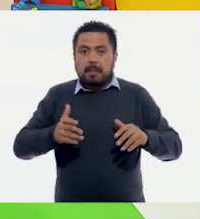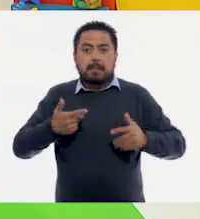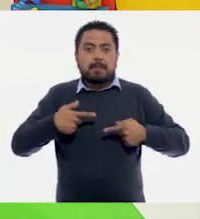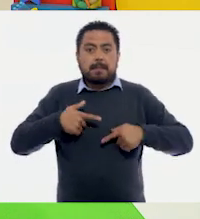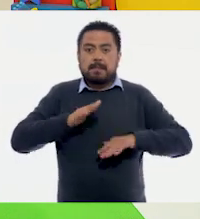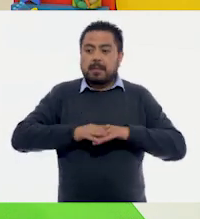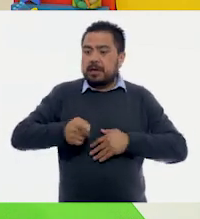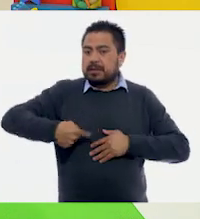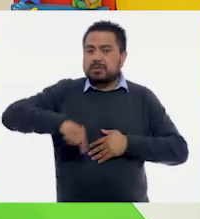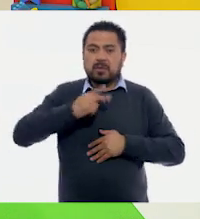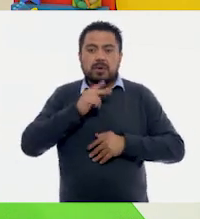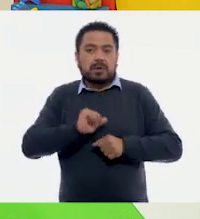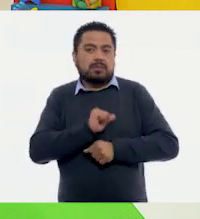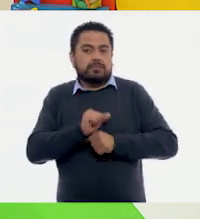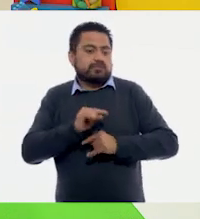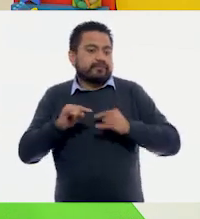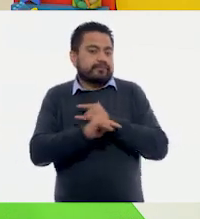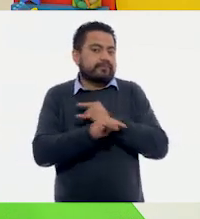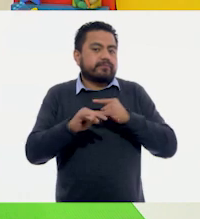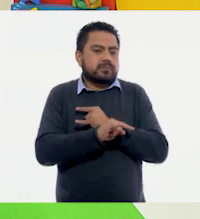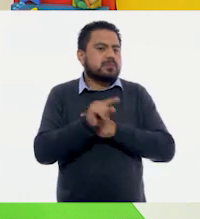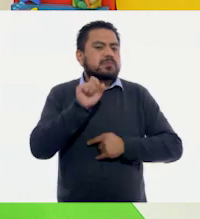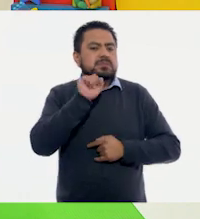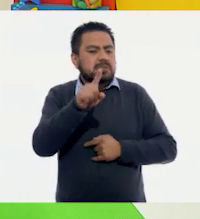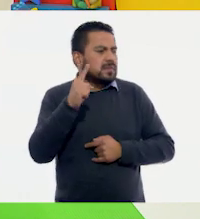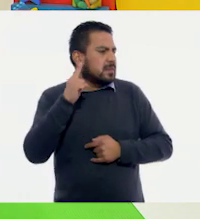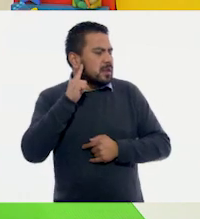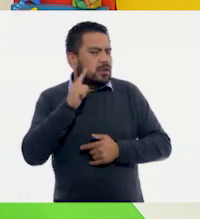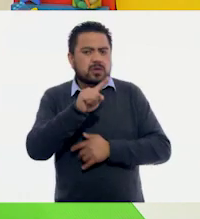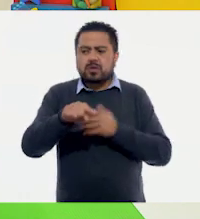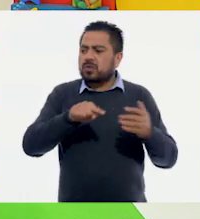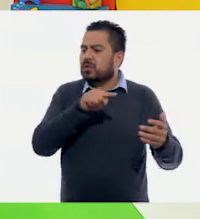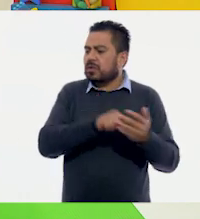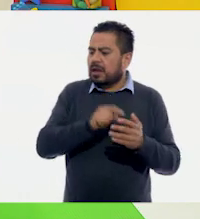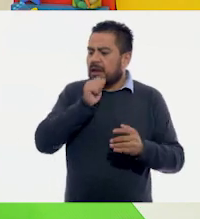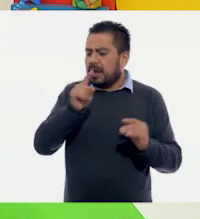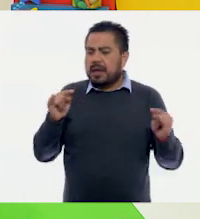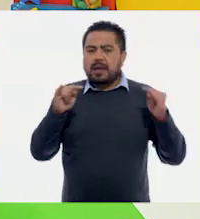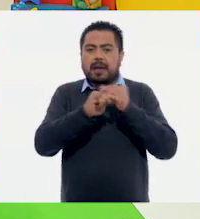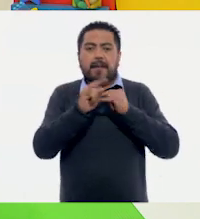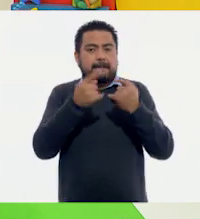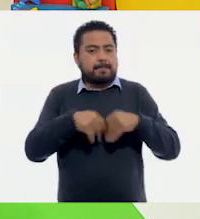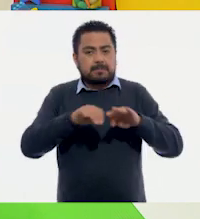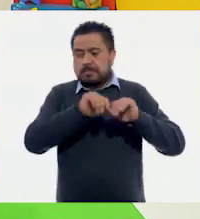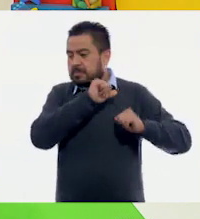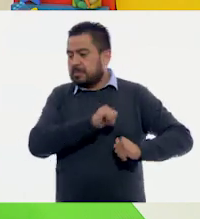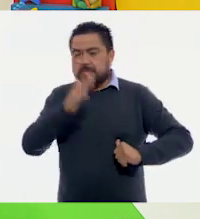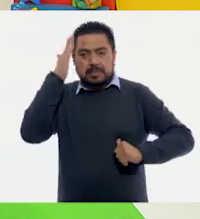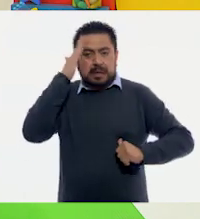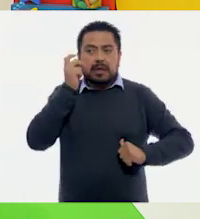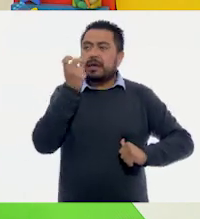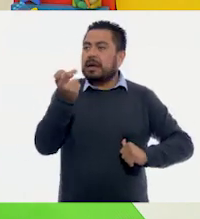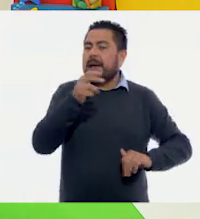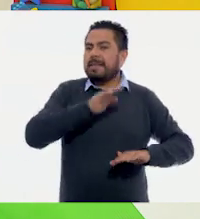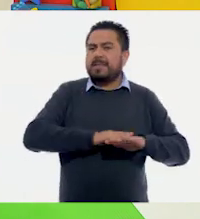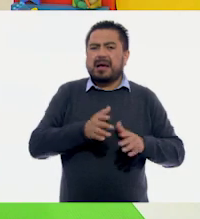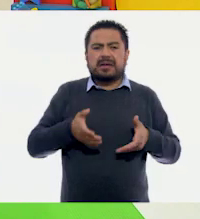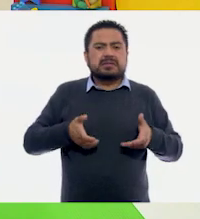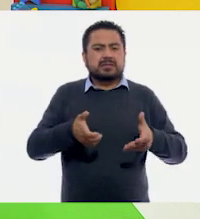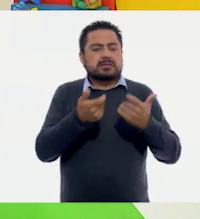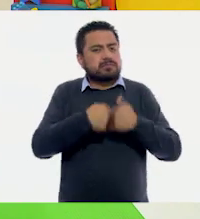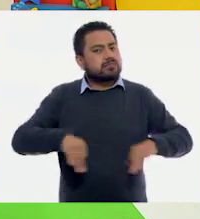utilizan las vías de comunicación. También escuchamos que las localidades tienen avenidas principales, es decir, que son las calles más